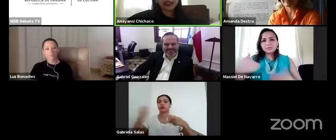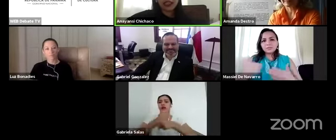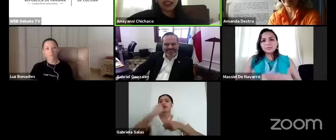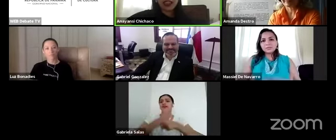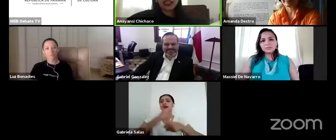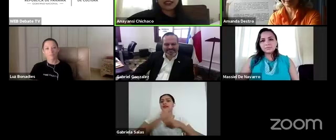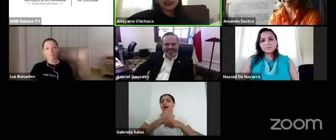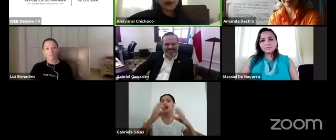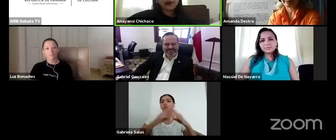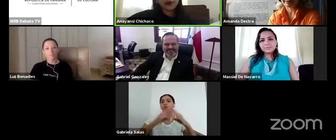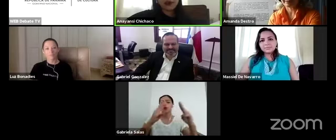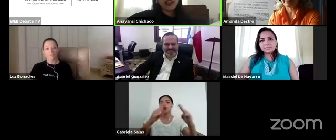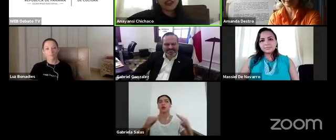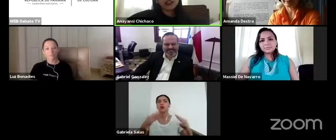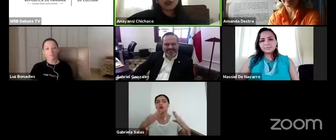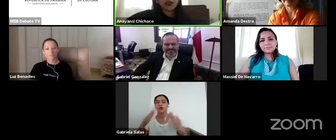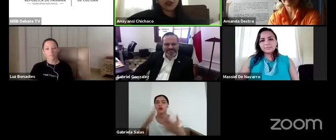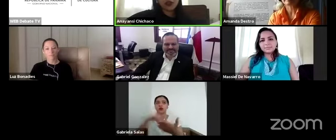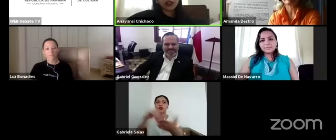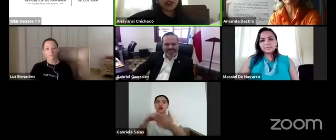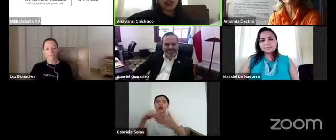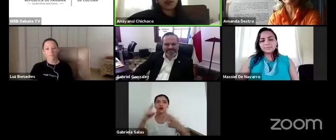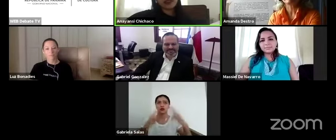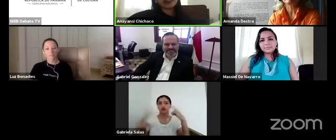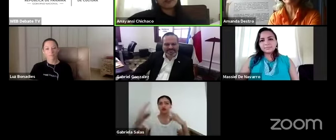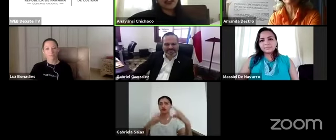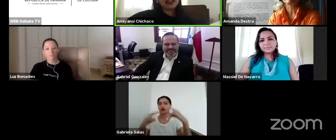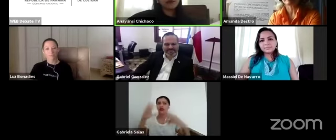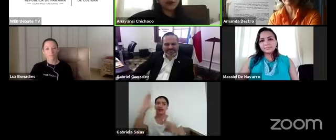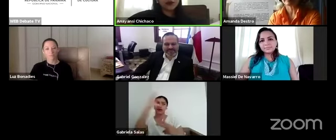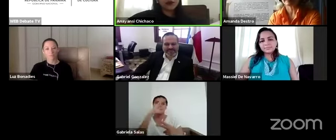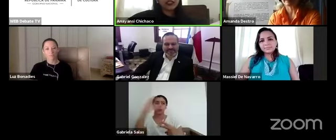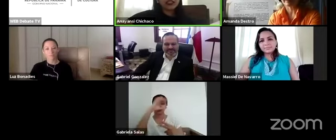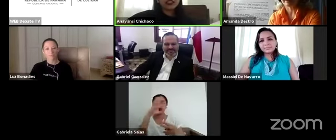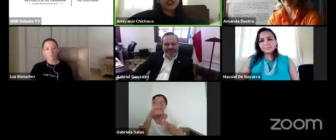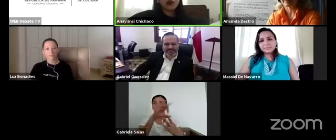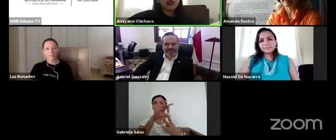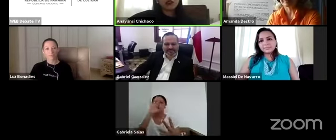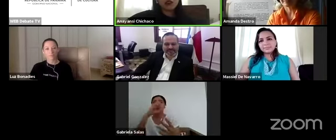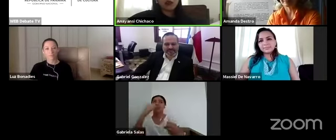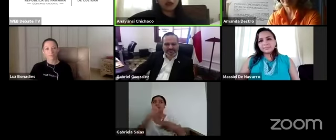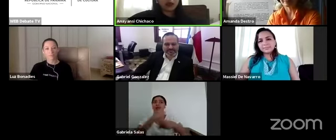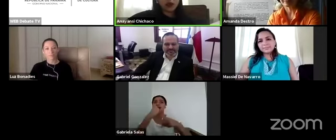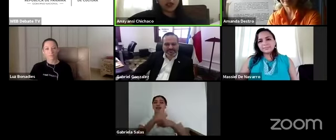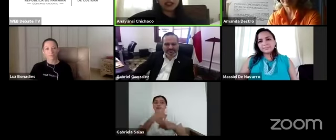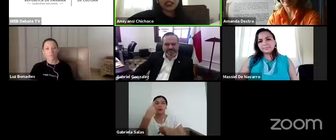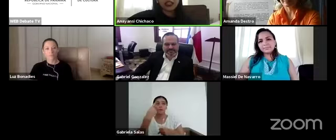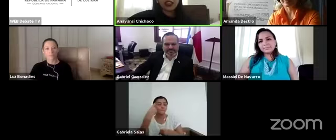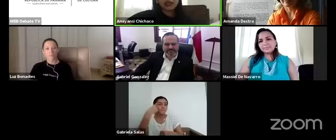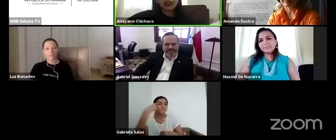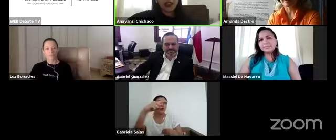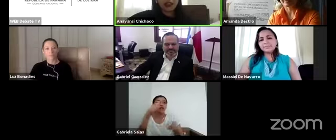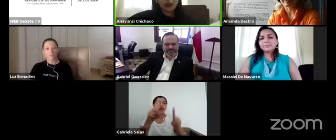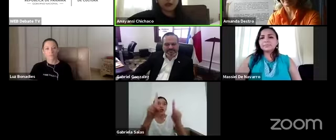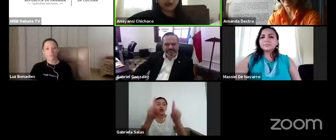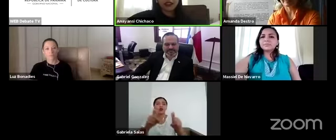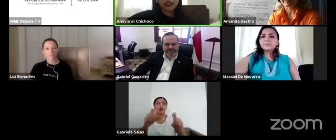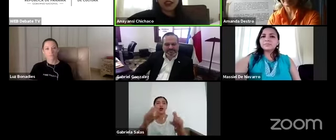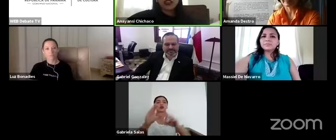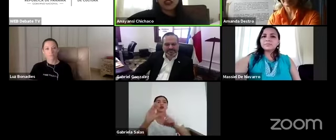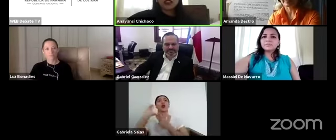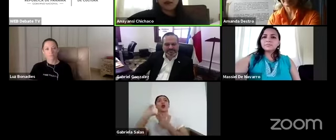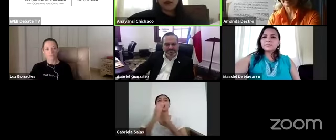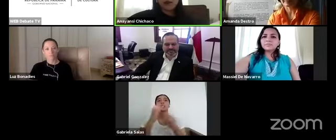de visitantes que siempre busquen esa opción o para trabajar en pro de la educación la cultura y la investigación